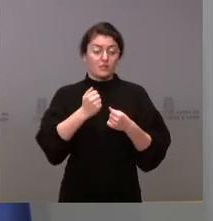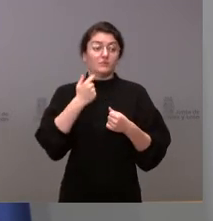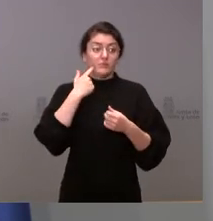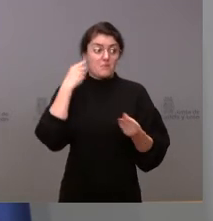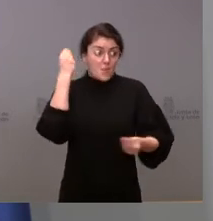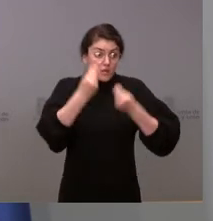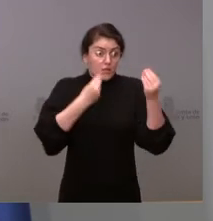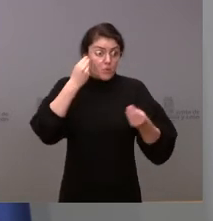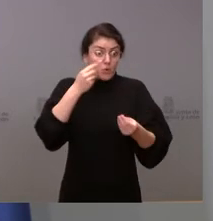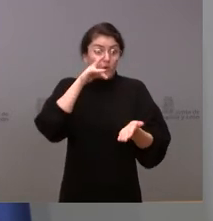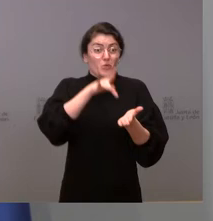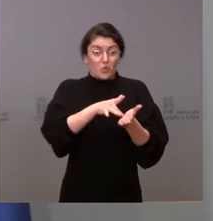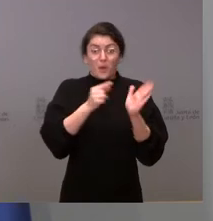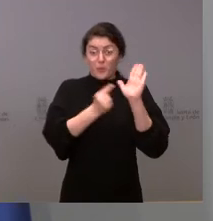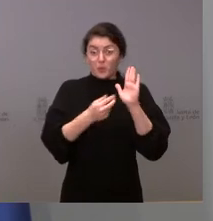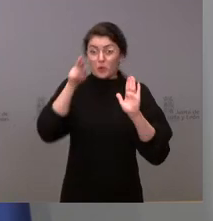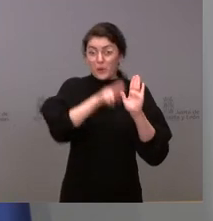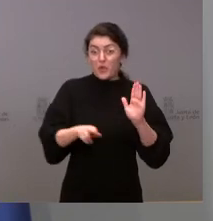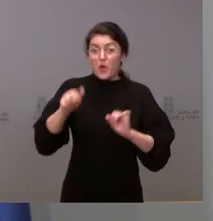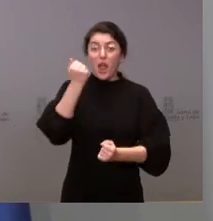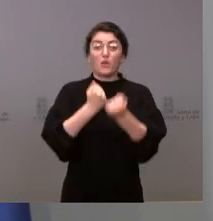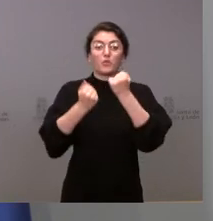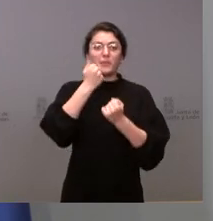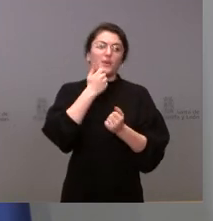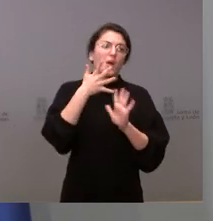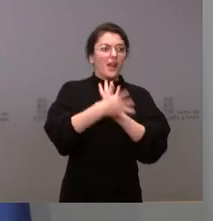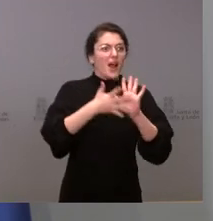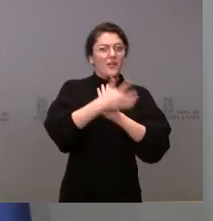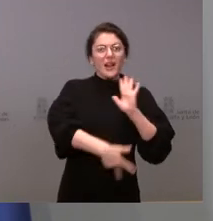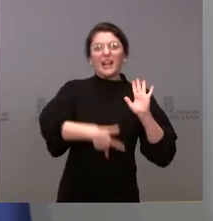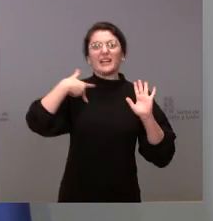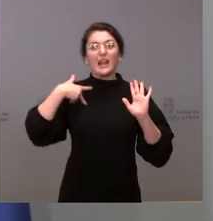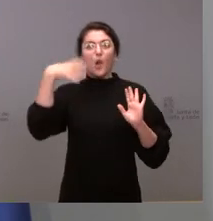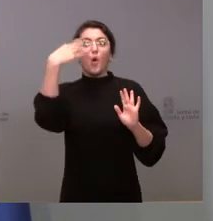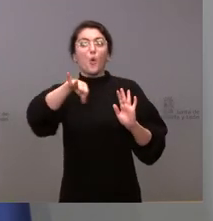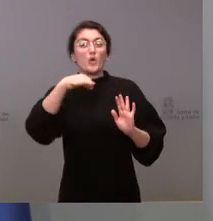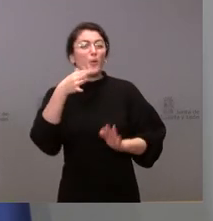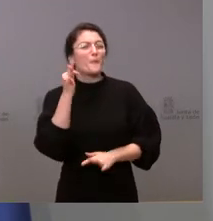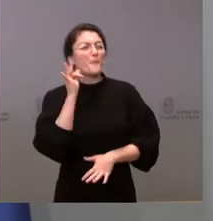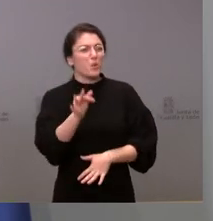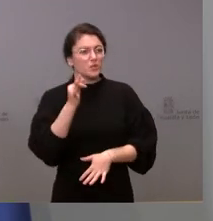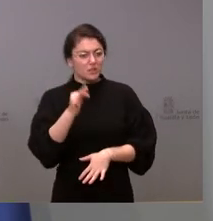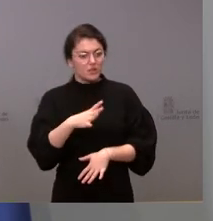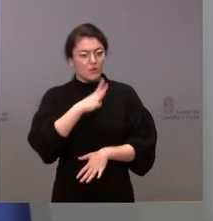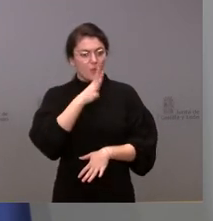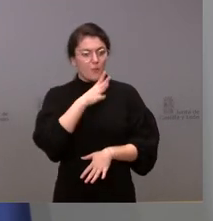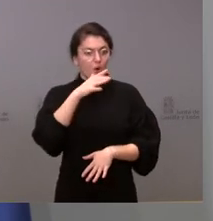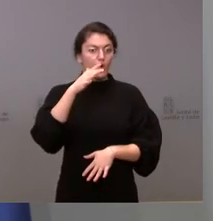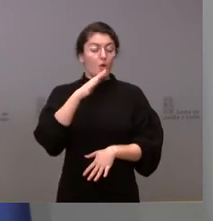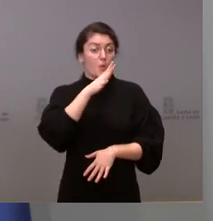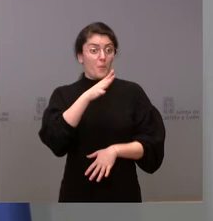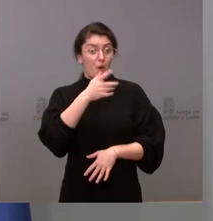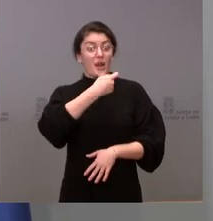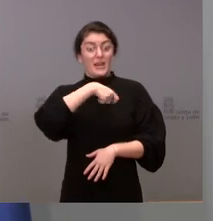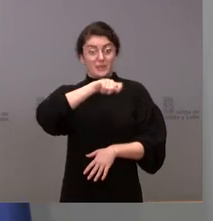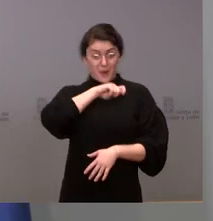conjunto porque no solamente es hablar de la parte positiva que tuviera el hecho de que hoy España y también Castellón